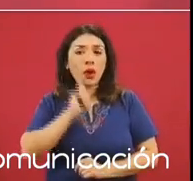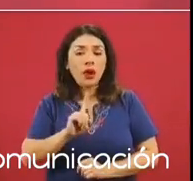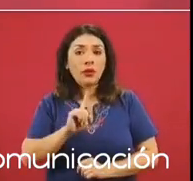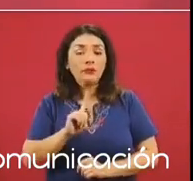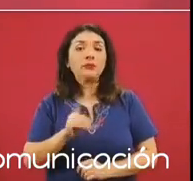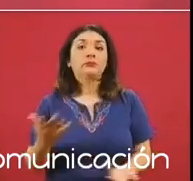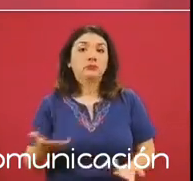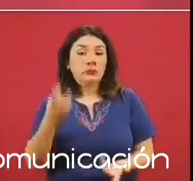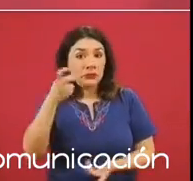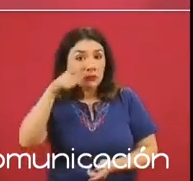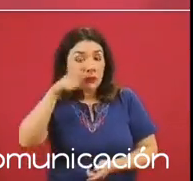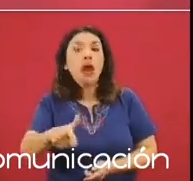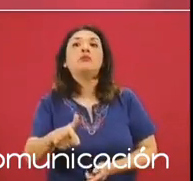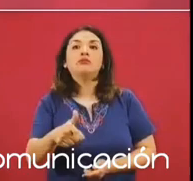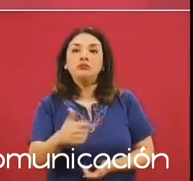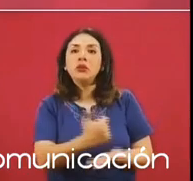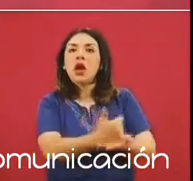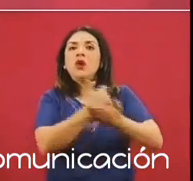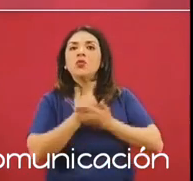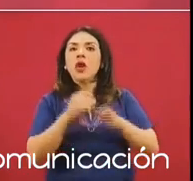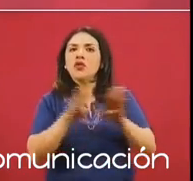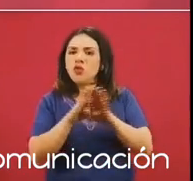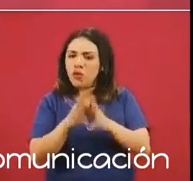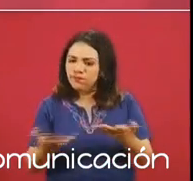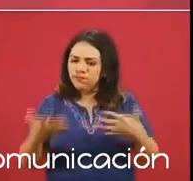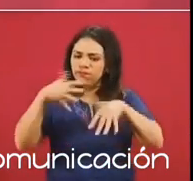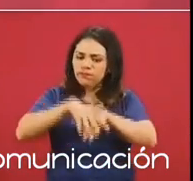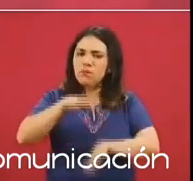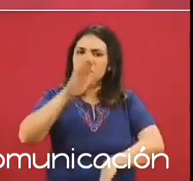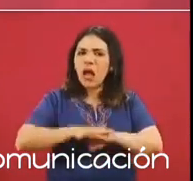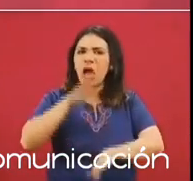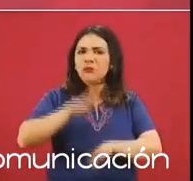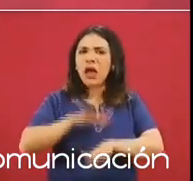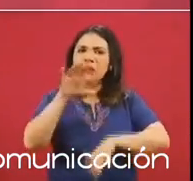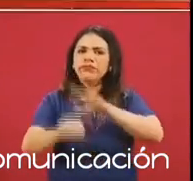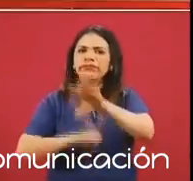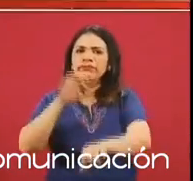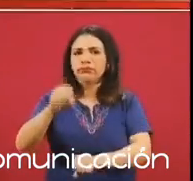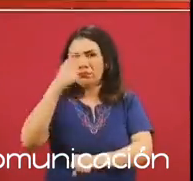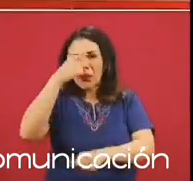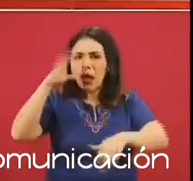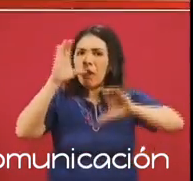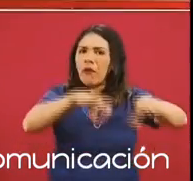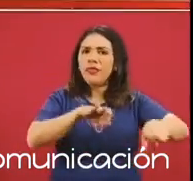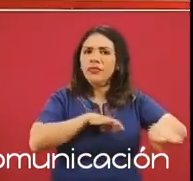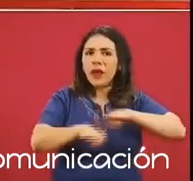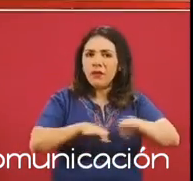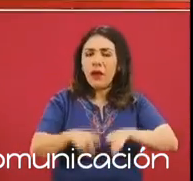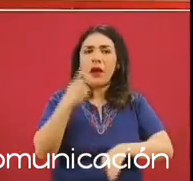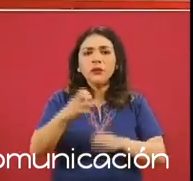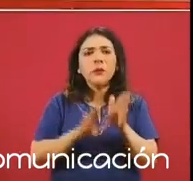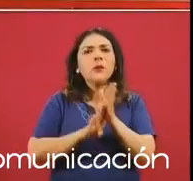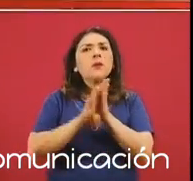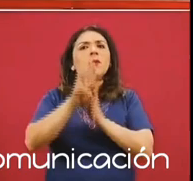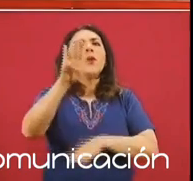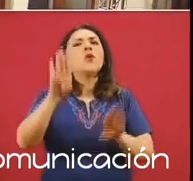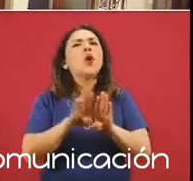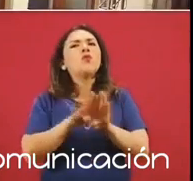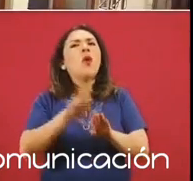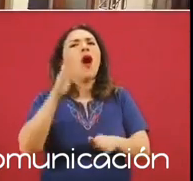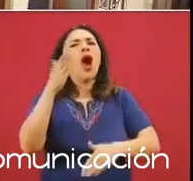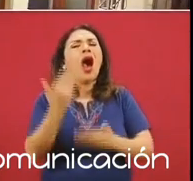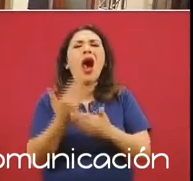nos ayuda a incorporarlas al mercado laboral y a superar esta barrera